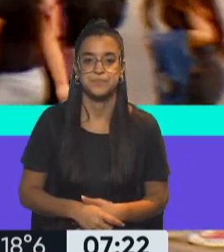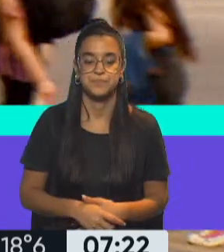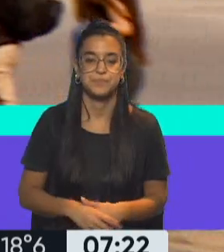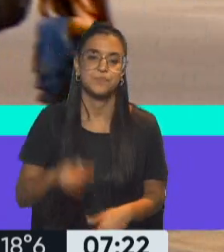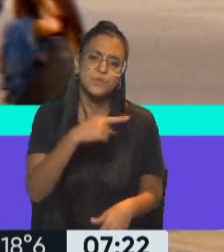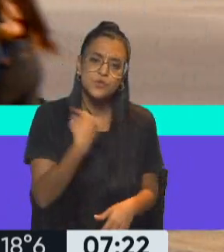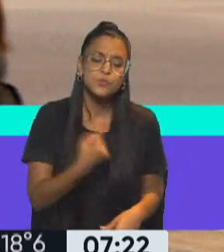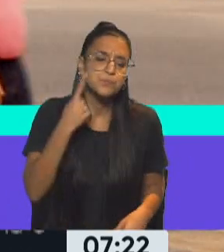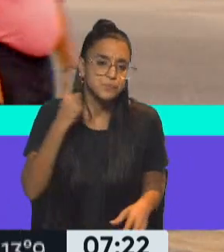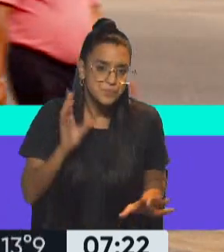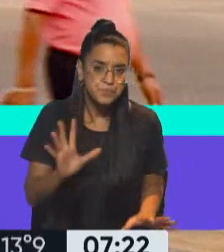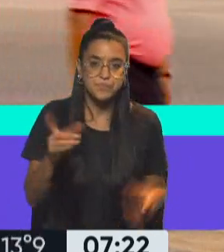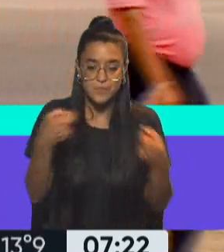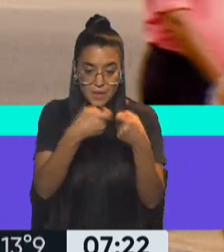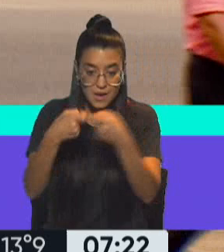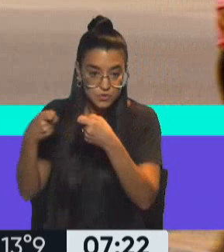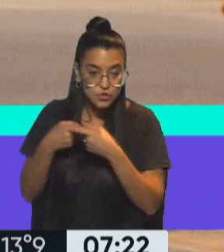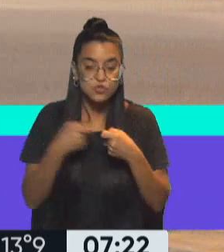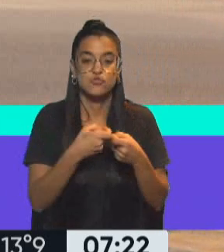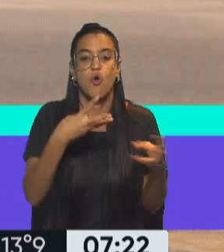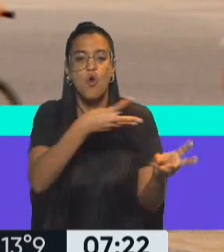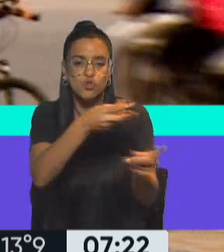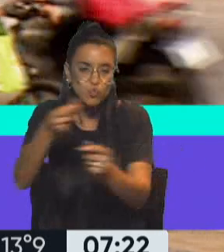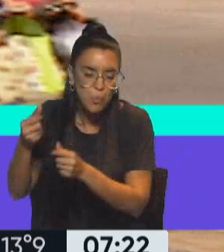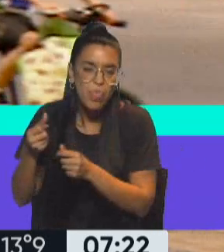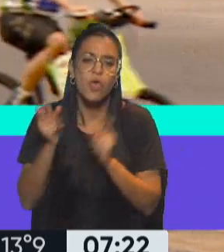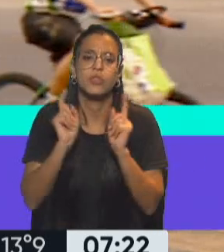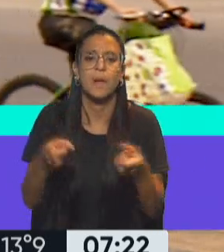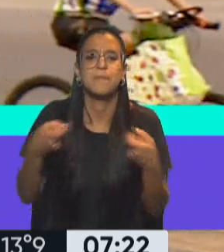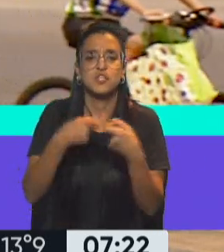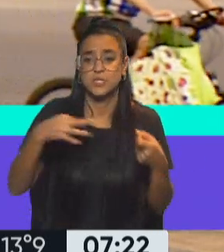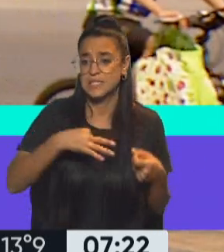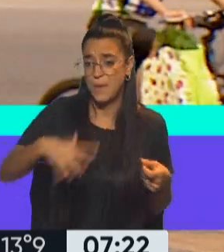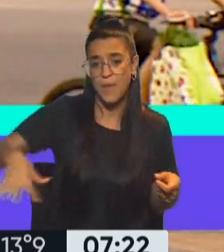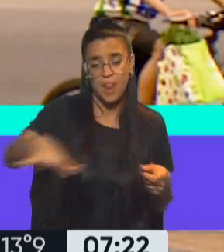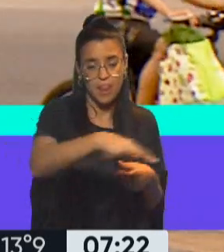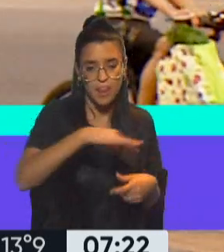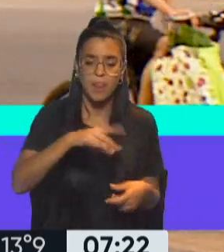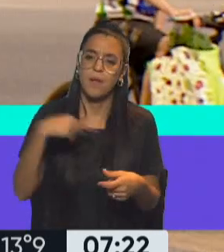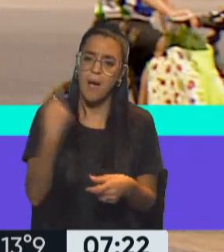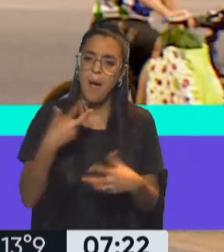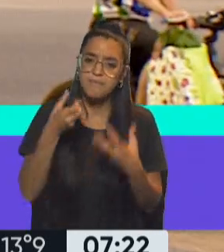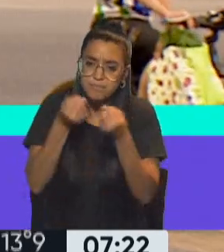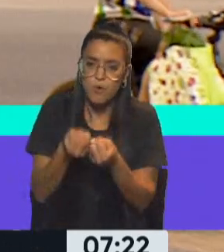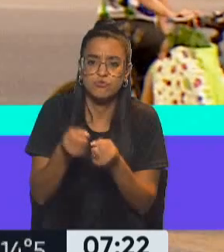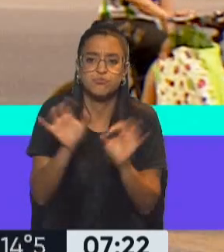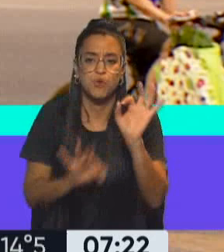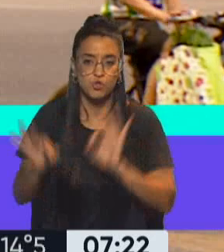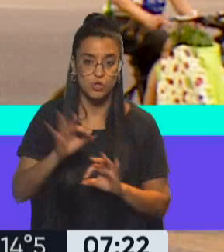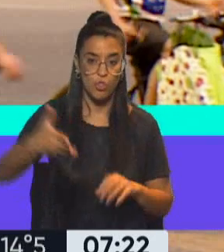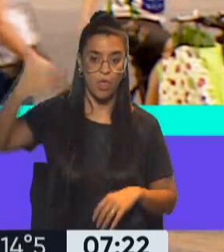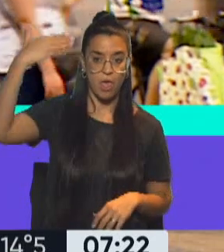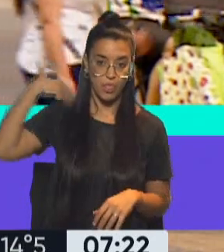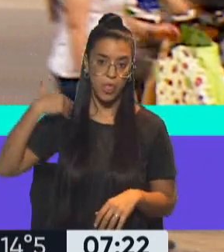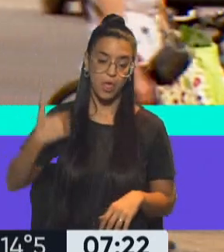Esperamos desde las asociaciones de consumidores y sociedad civil que venimos apoyando este proyecto desde hace